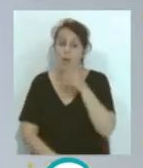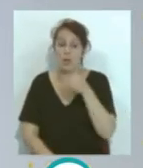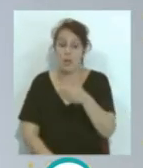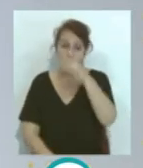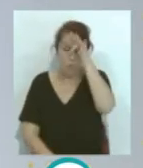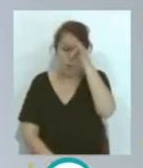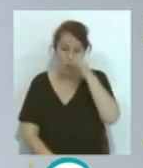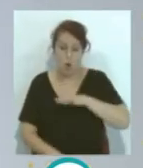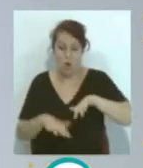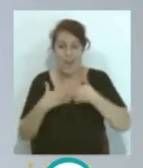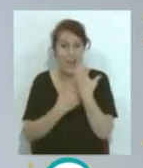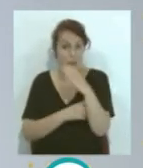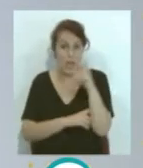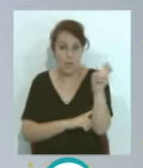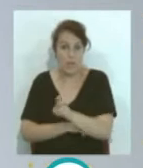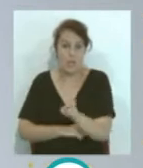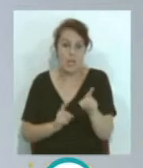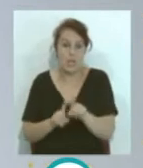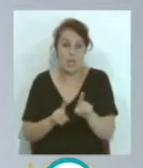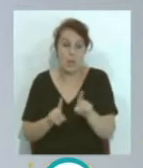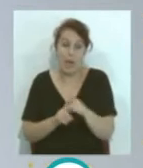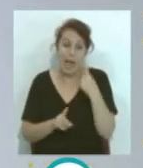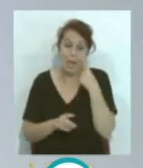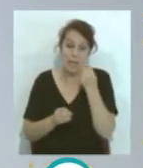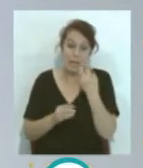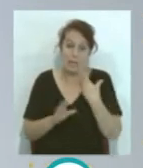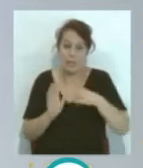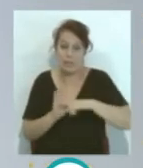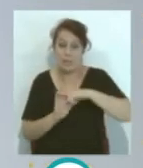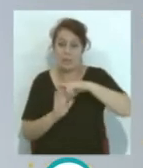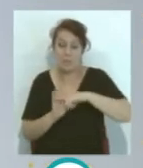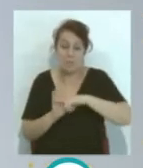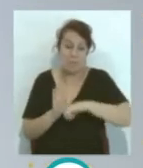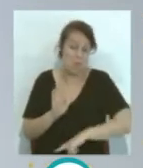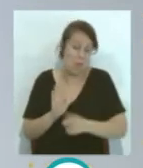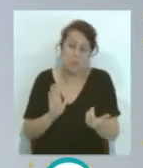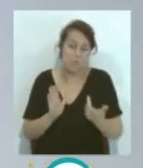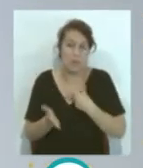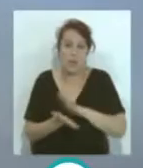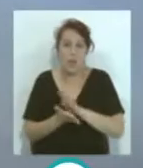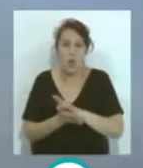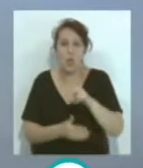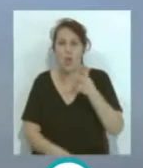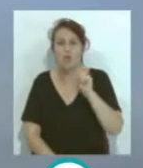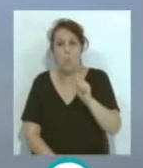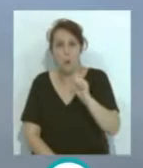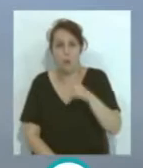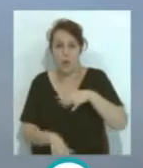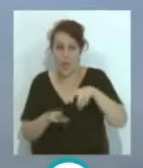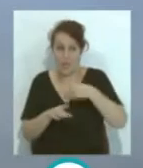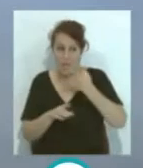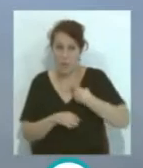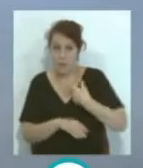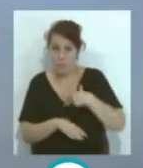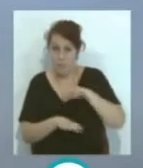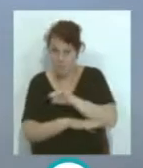domingo a Carranza... ...un poco en tierra de nadie... ...porque ya ni por arriba ni por abajo... ...se está jugando nada. Y dos puntos solamente por encima del Cádiz...